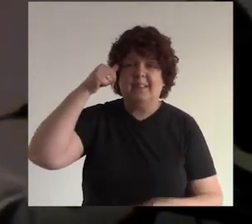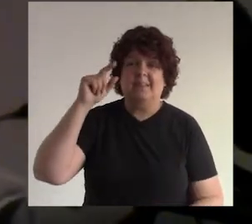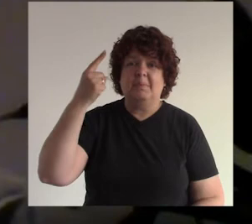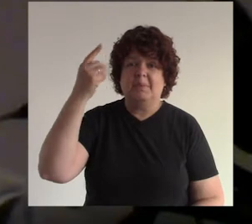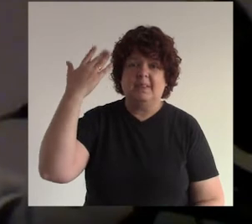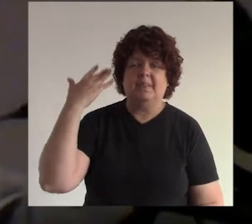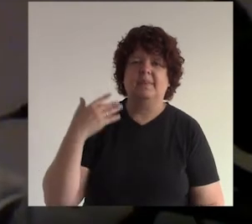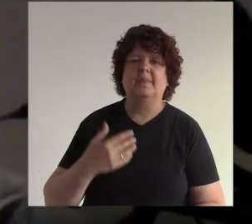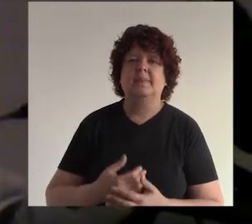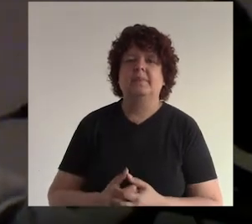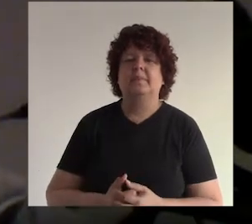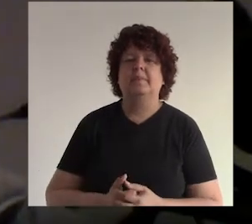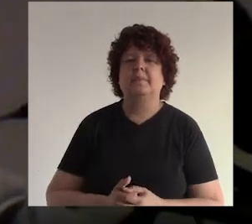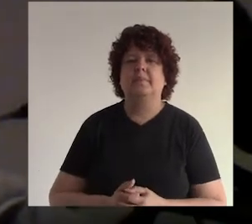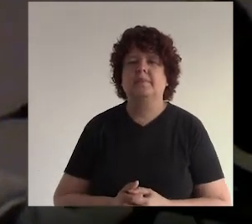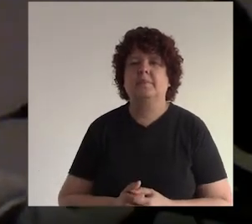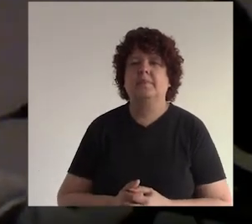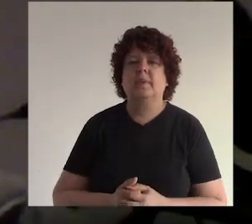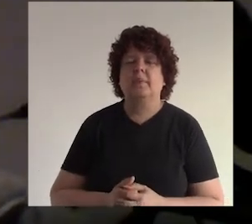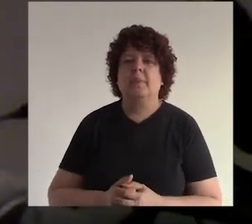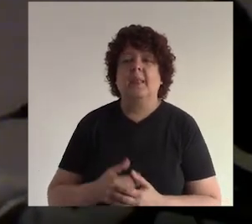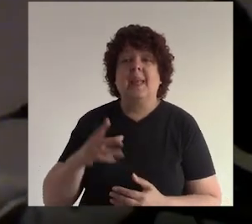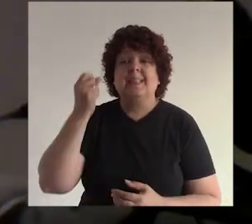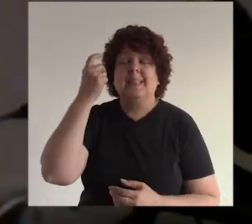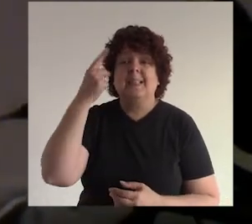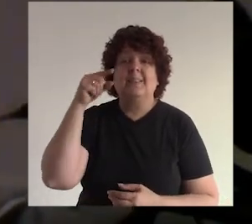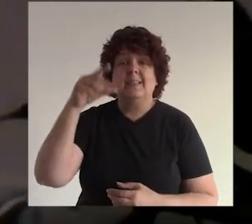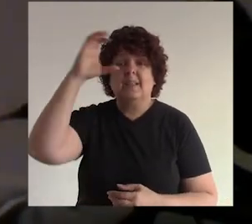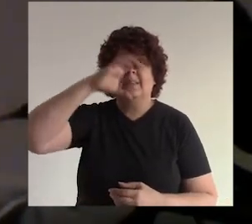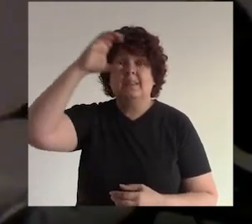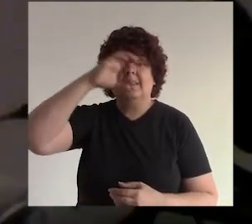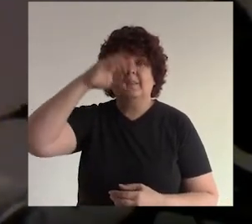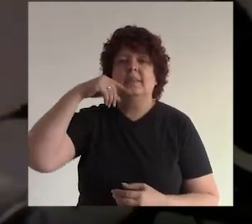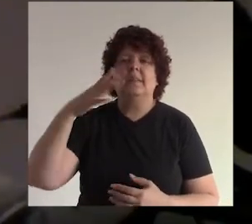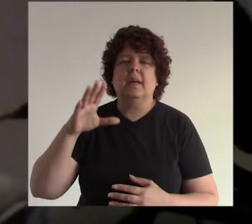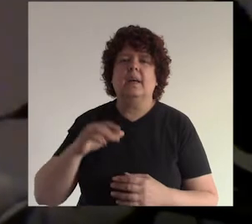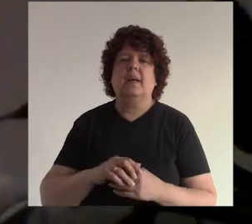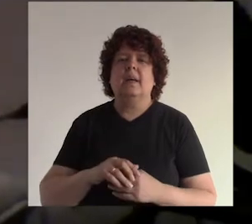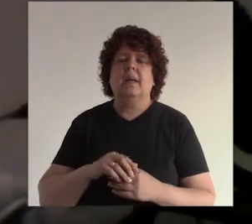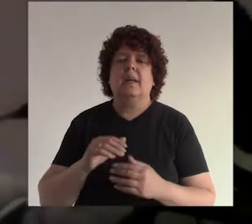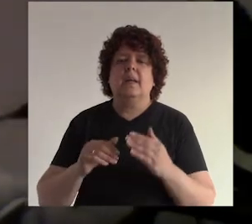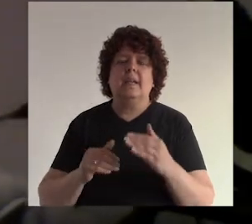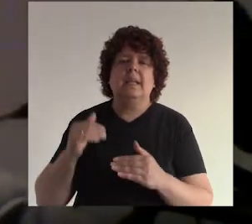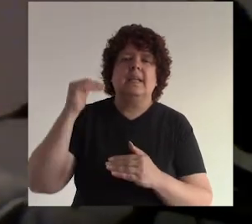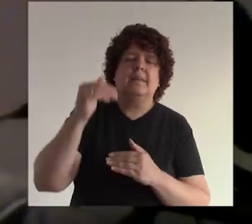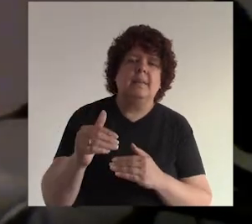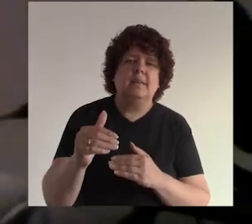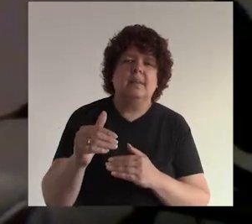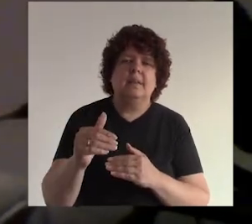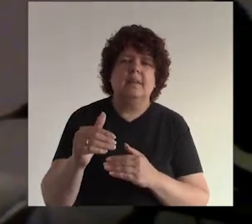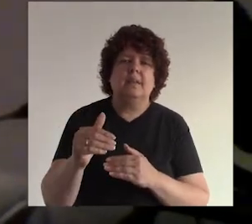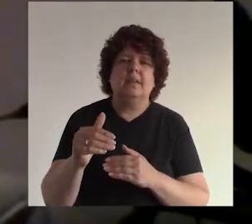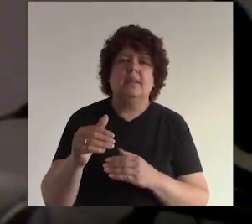con nuestros productos ¿bien? entonces entendiendo ese concepto ya pasamos al siguiente nivel que es el nivel